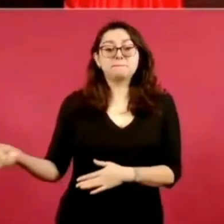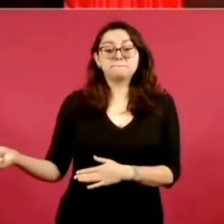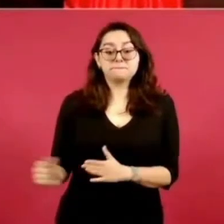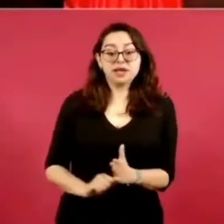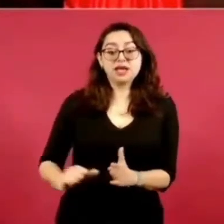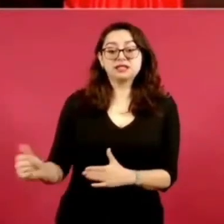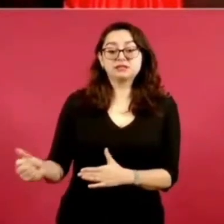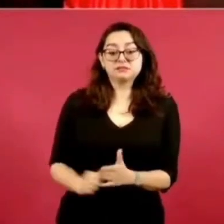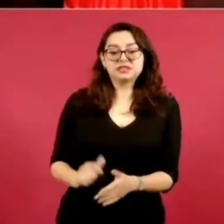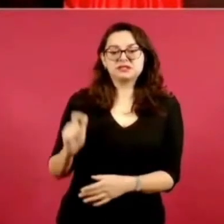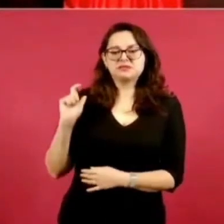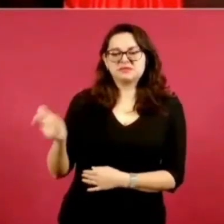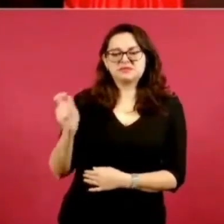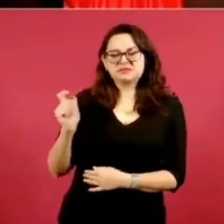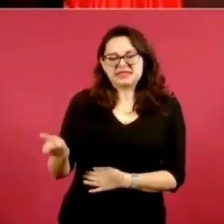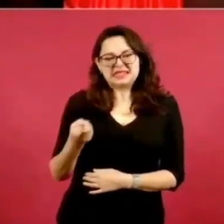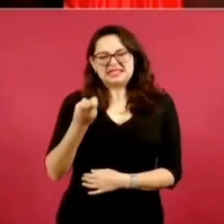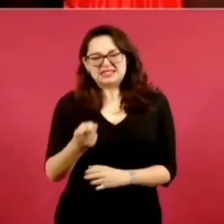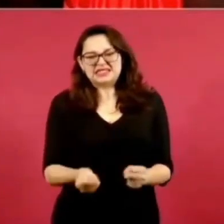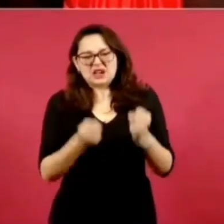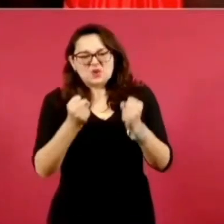¿Qué significa eso?